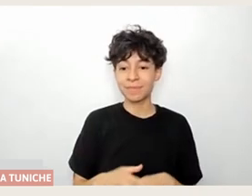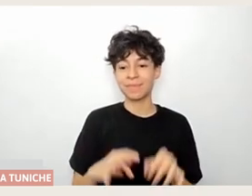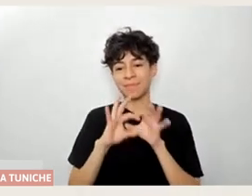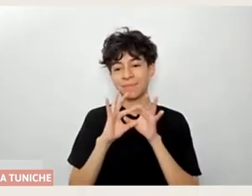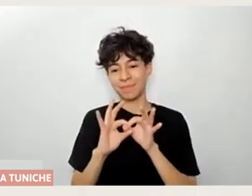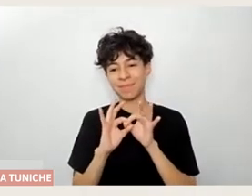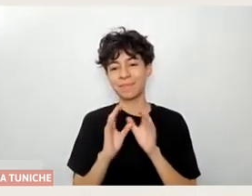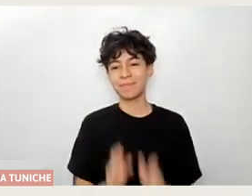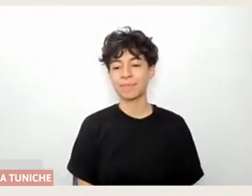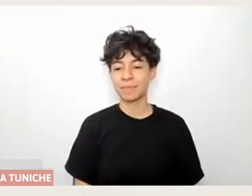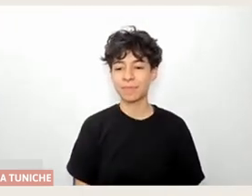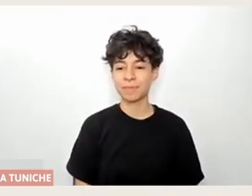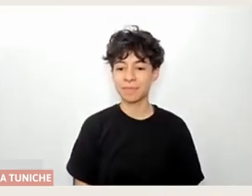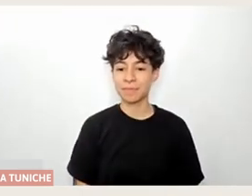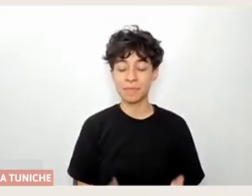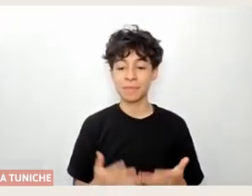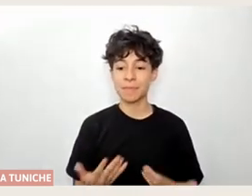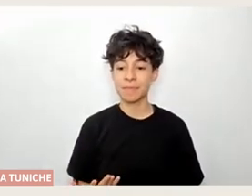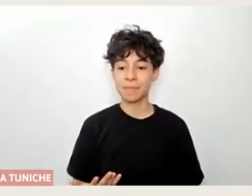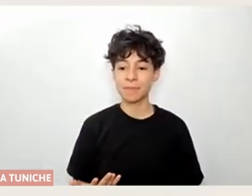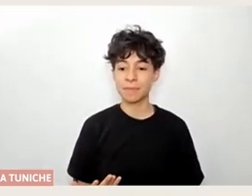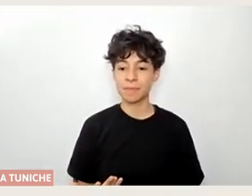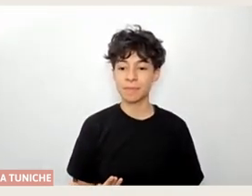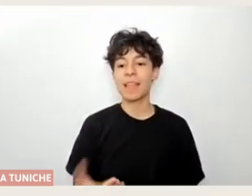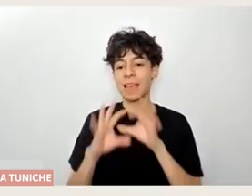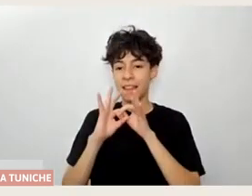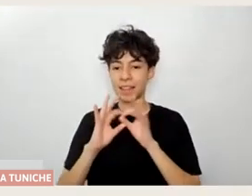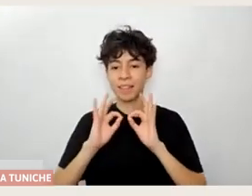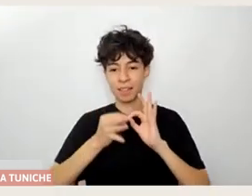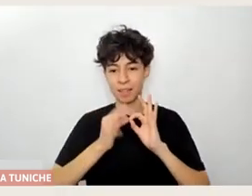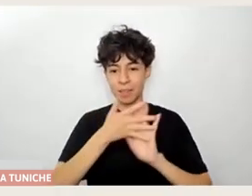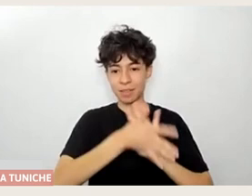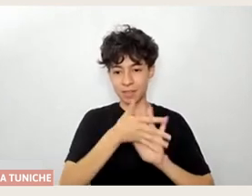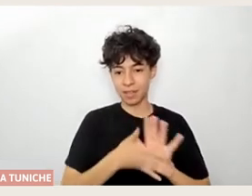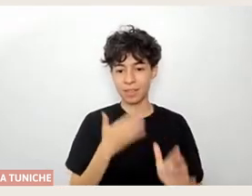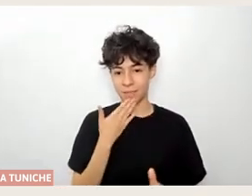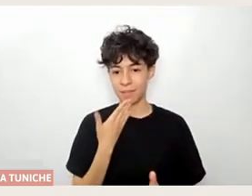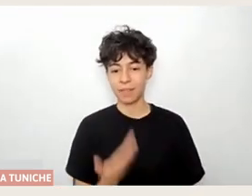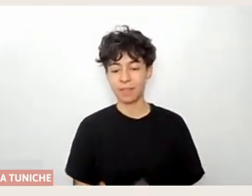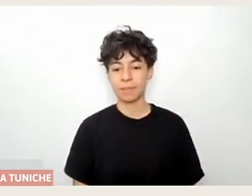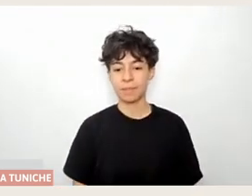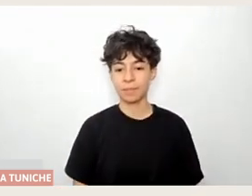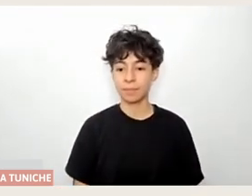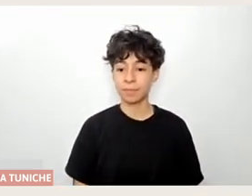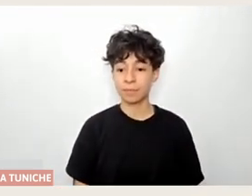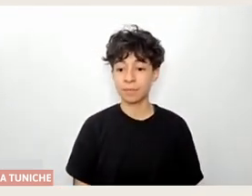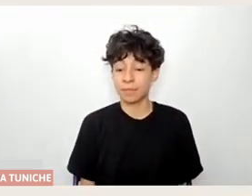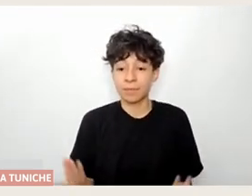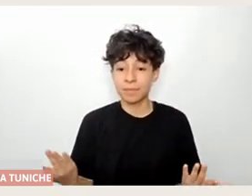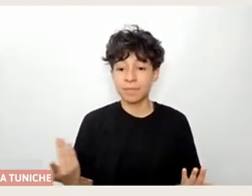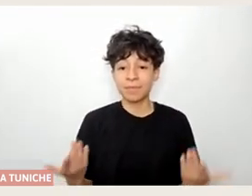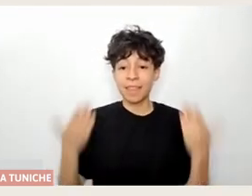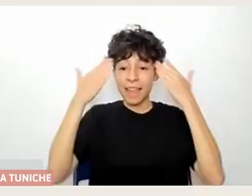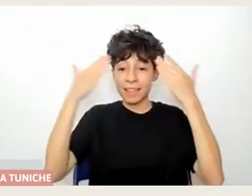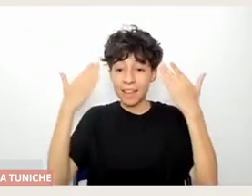por estar aquí. Muchas gracias. Bien. Y muchas gracias a la intérprete también. Bien, pues, un gusto. Un gusto